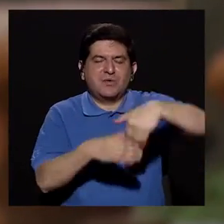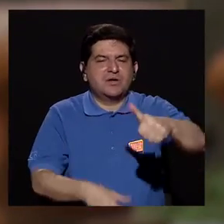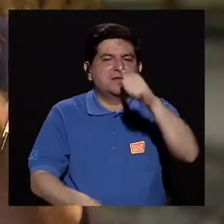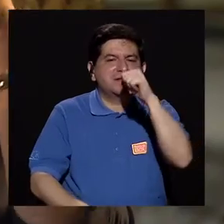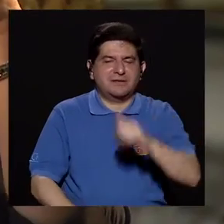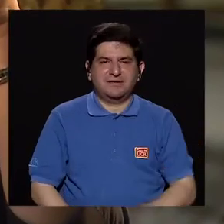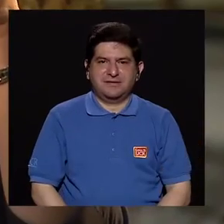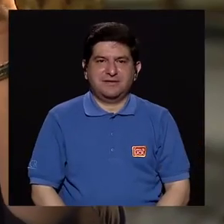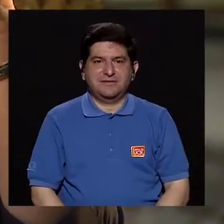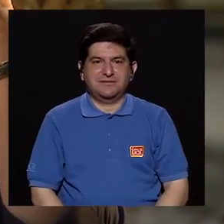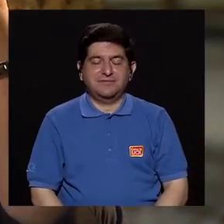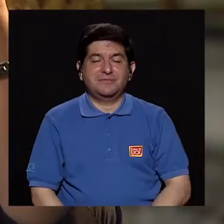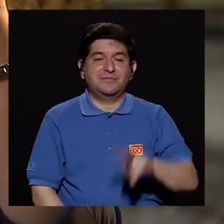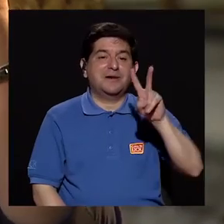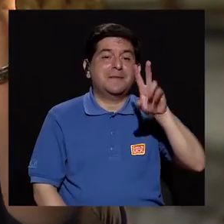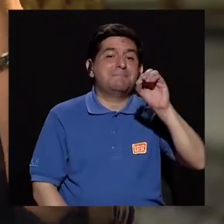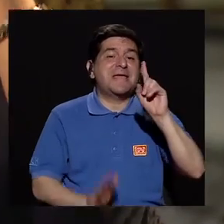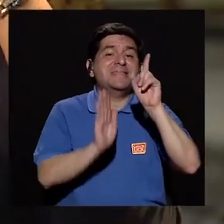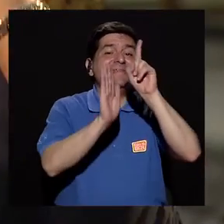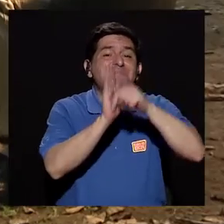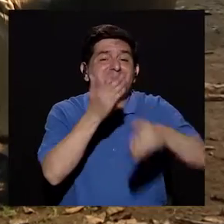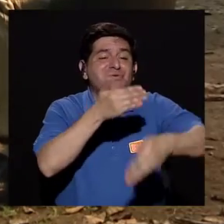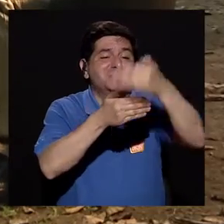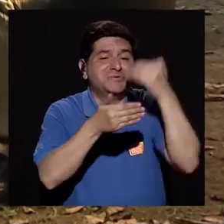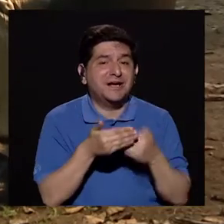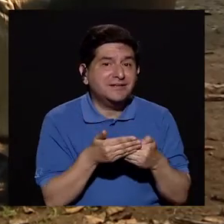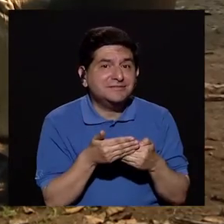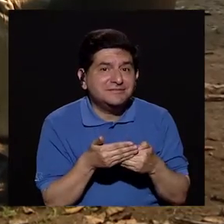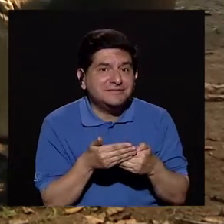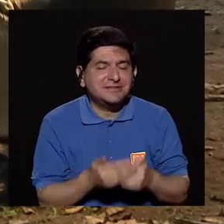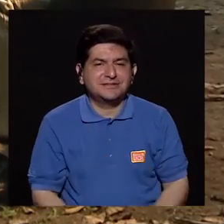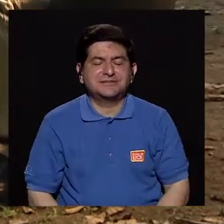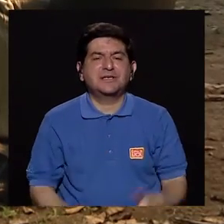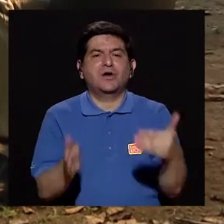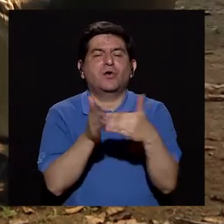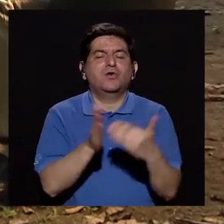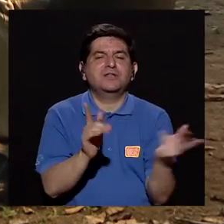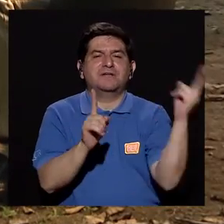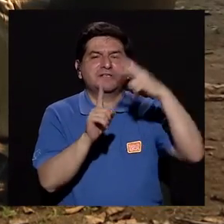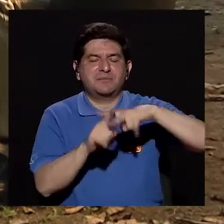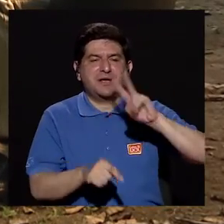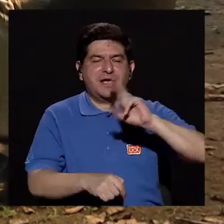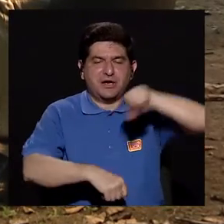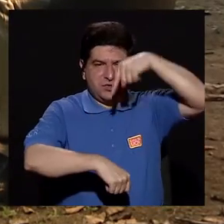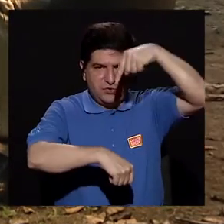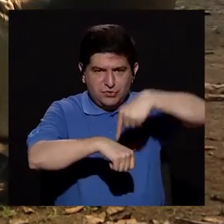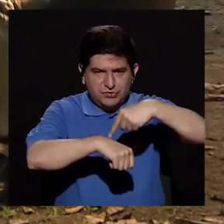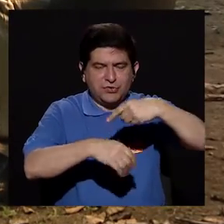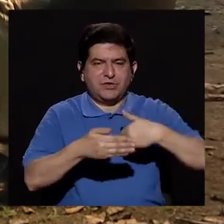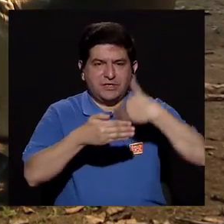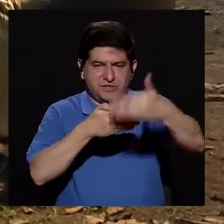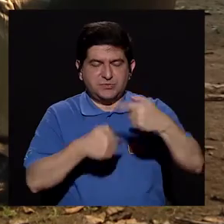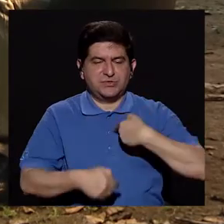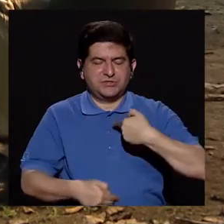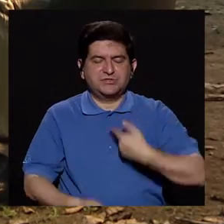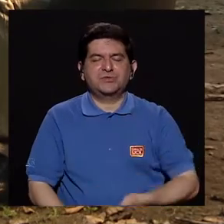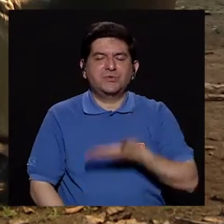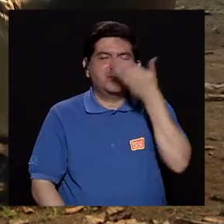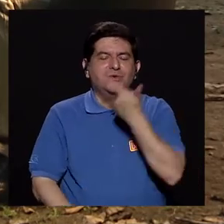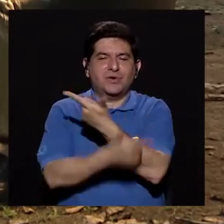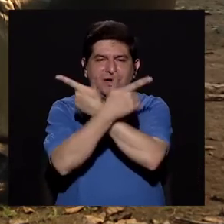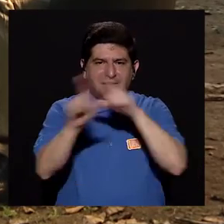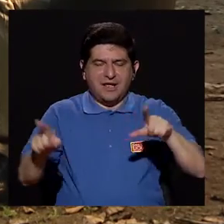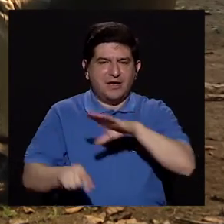al mar, a la 20 minutos, y hay que reaplicarlo cada dos horas cuando uno está al aire libre